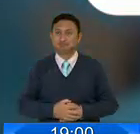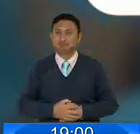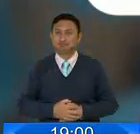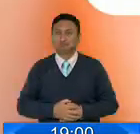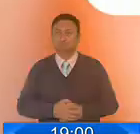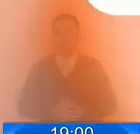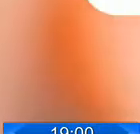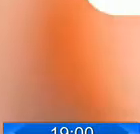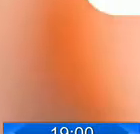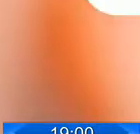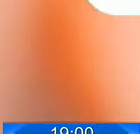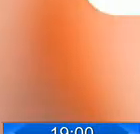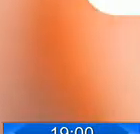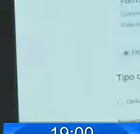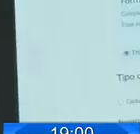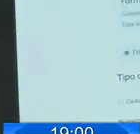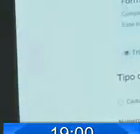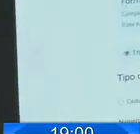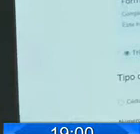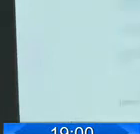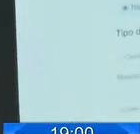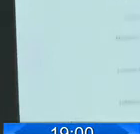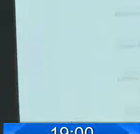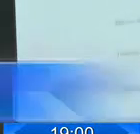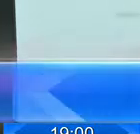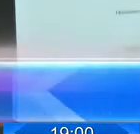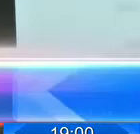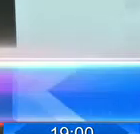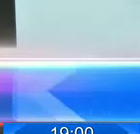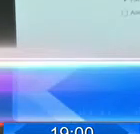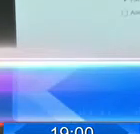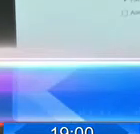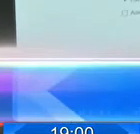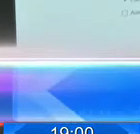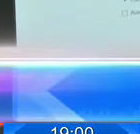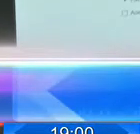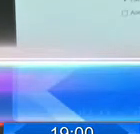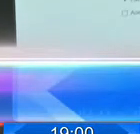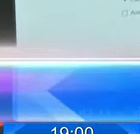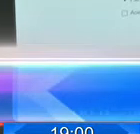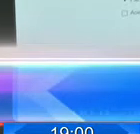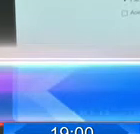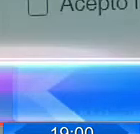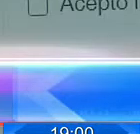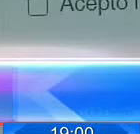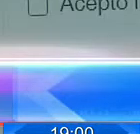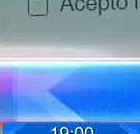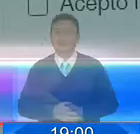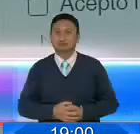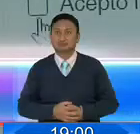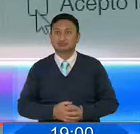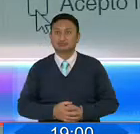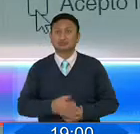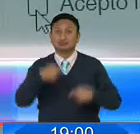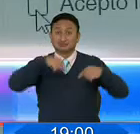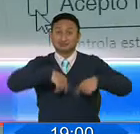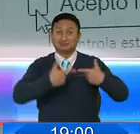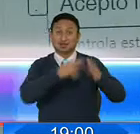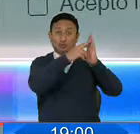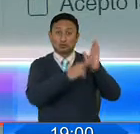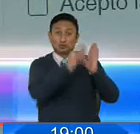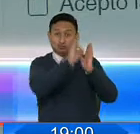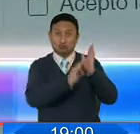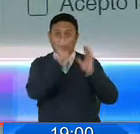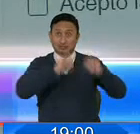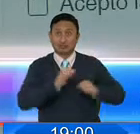plan vacunarse punto EC, luego llenar el formulario y para esto debe tener su cédula en la mano. Una vez validado el registro tiene que